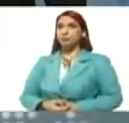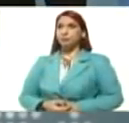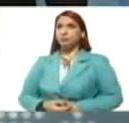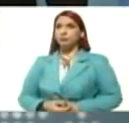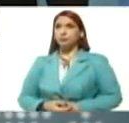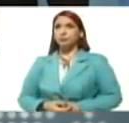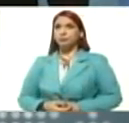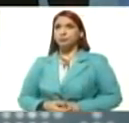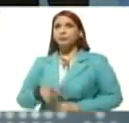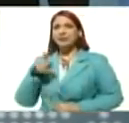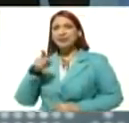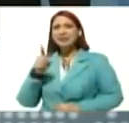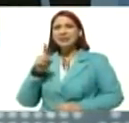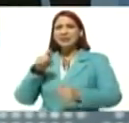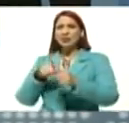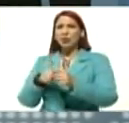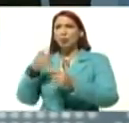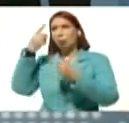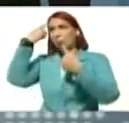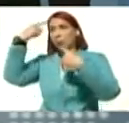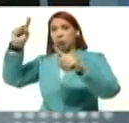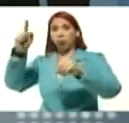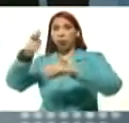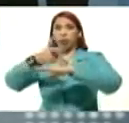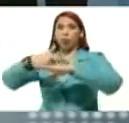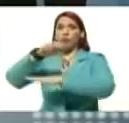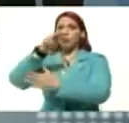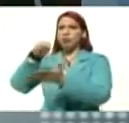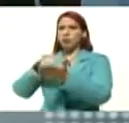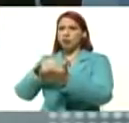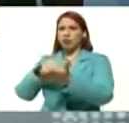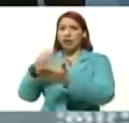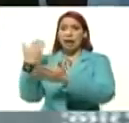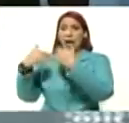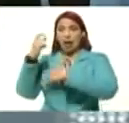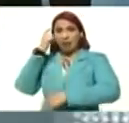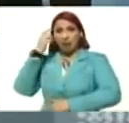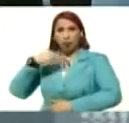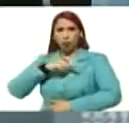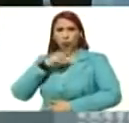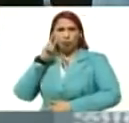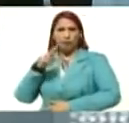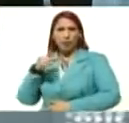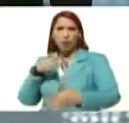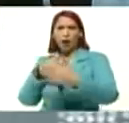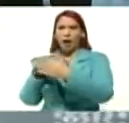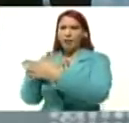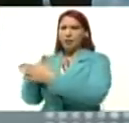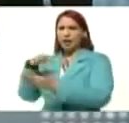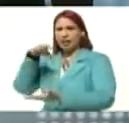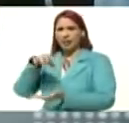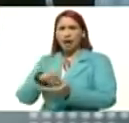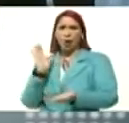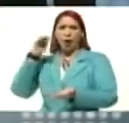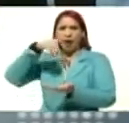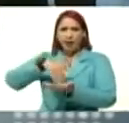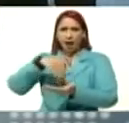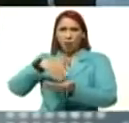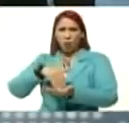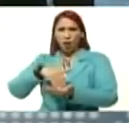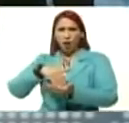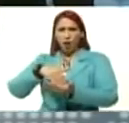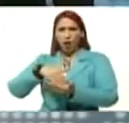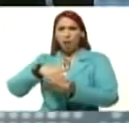dicen que es parte de la negligencia, del gobierno nacional, hace algunos días, vimos un ataque, en el estado de Aragua, una subestación,